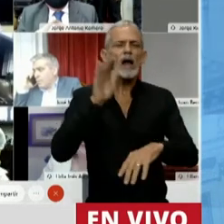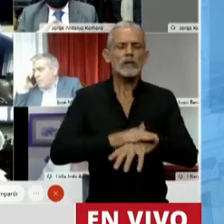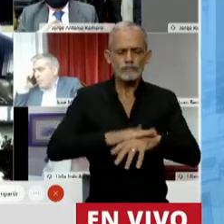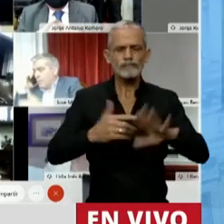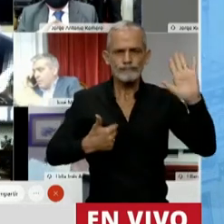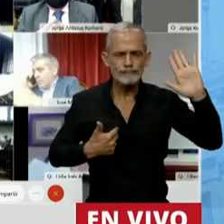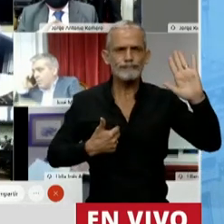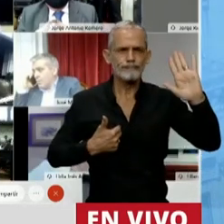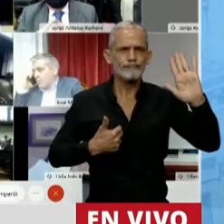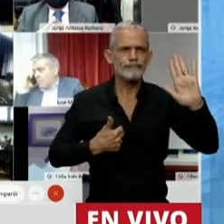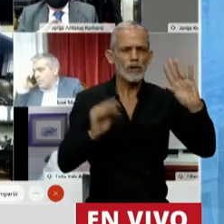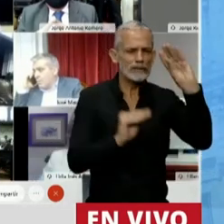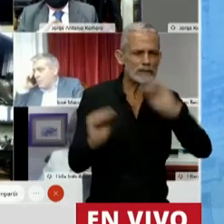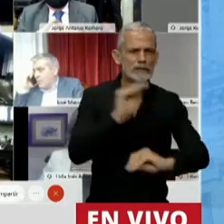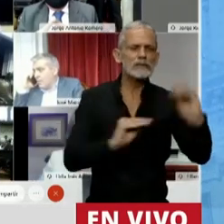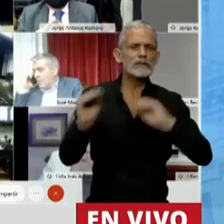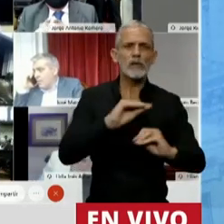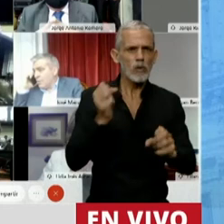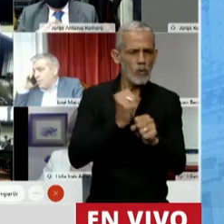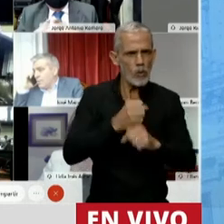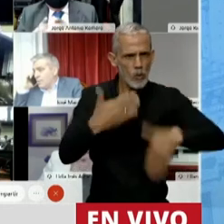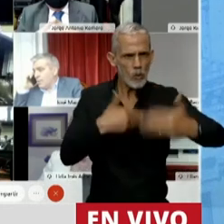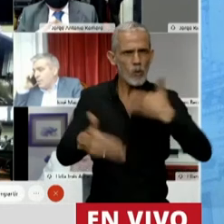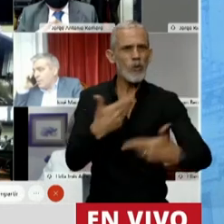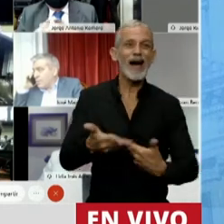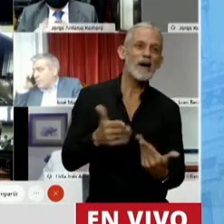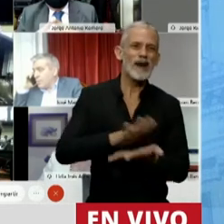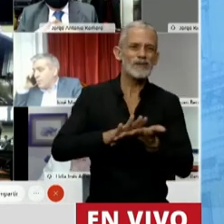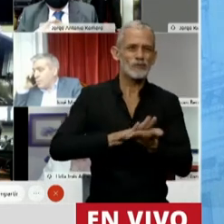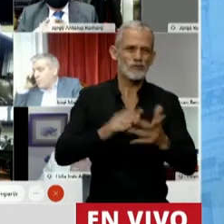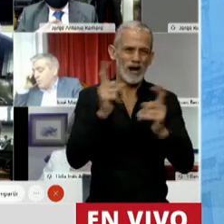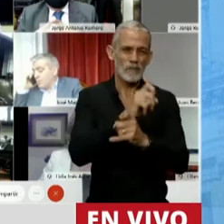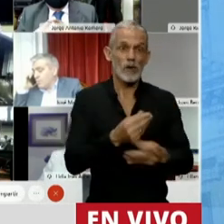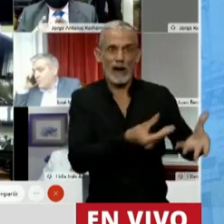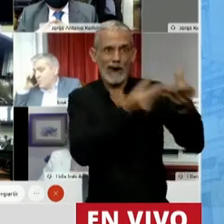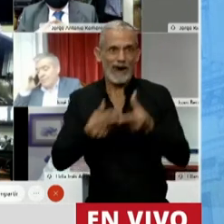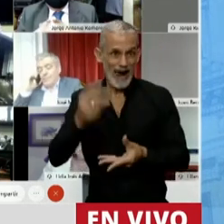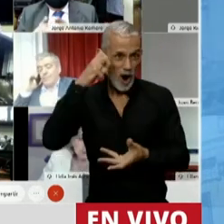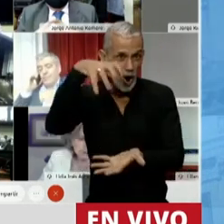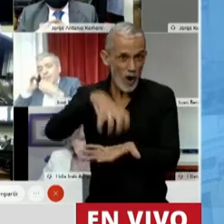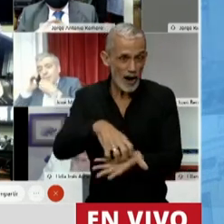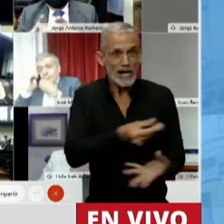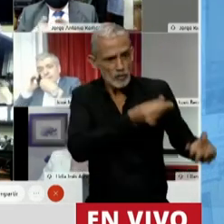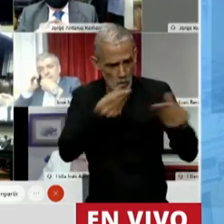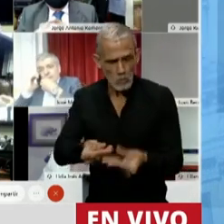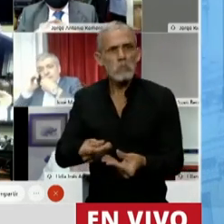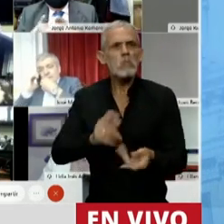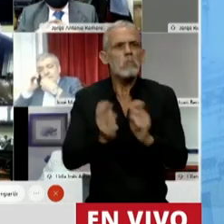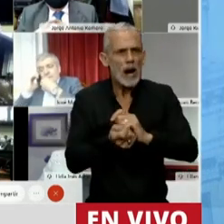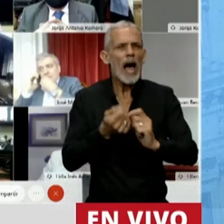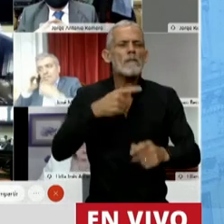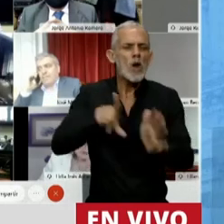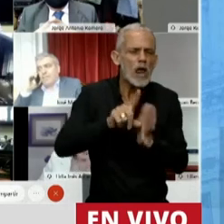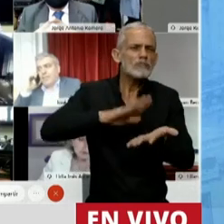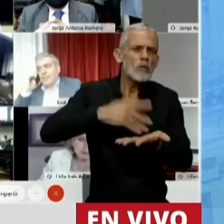rápidamente la responsabilidad de ponerse a trabajar en esa dirección y nos traiga en todo caso a este Congreso la reforma tributaria